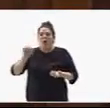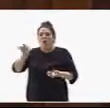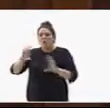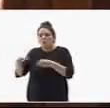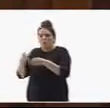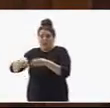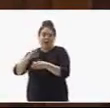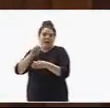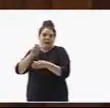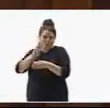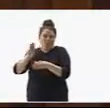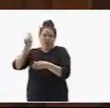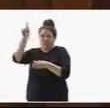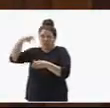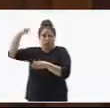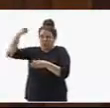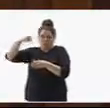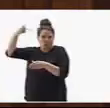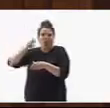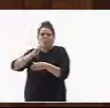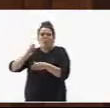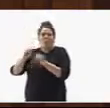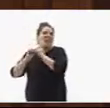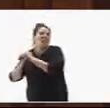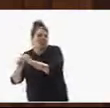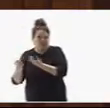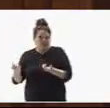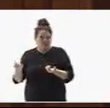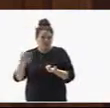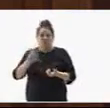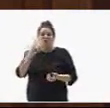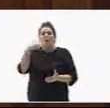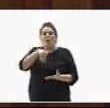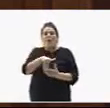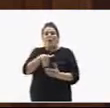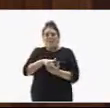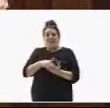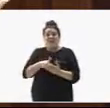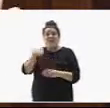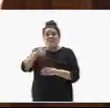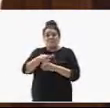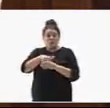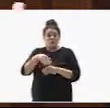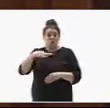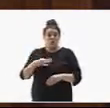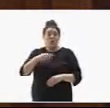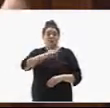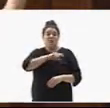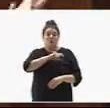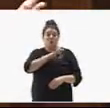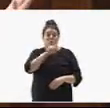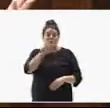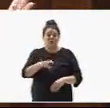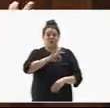en Canarias como en Madrid. Depender de esos 5.000 votos que le otorga el señor Casimiro Curbelo, de los